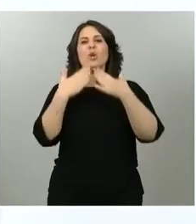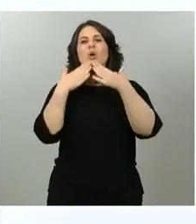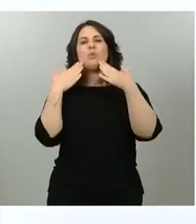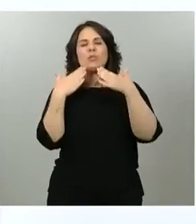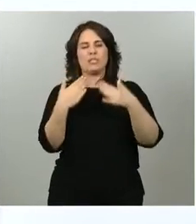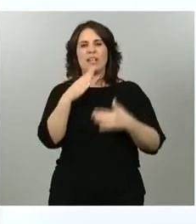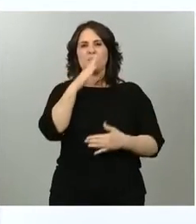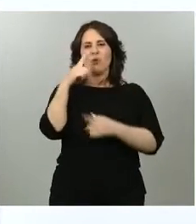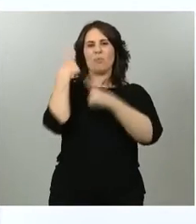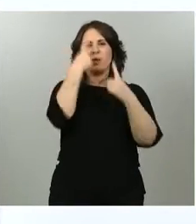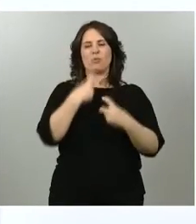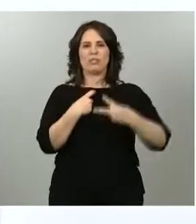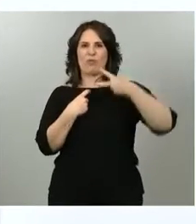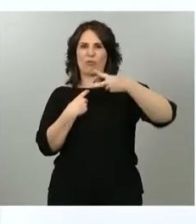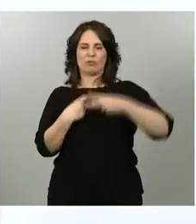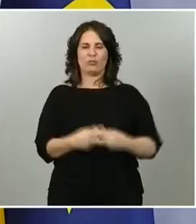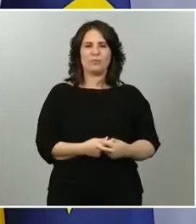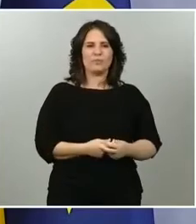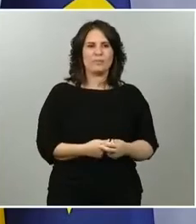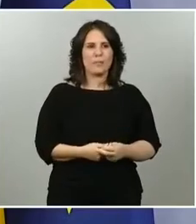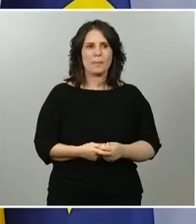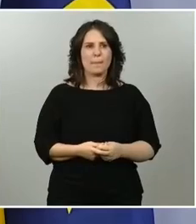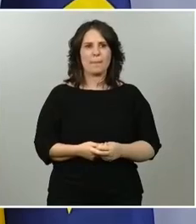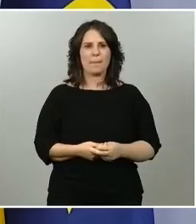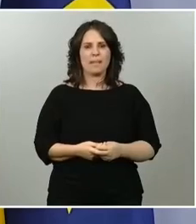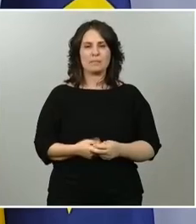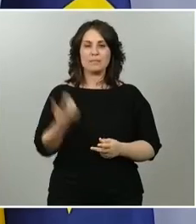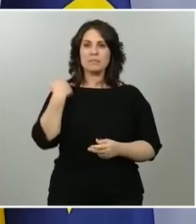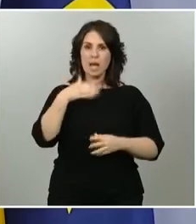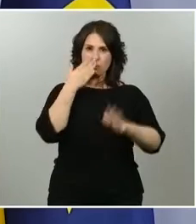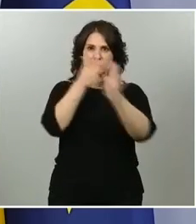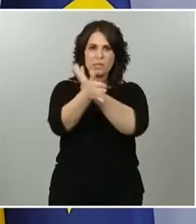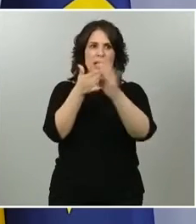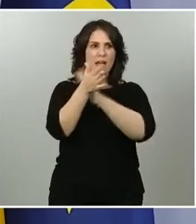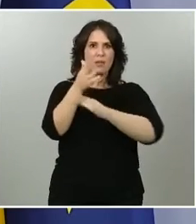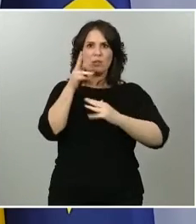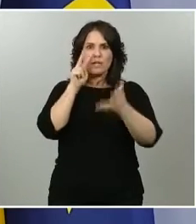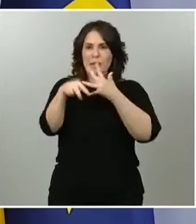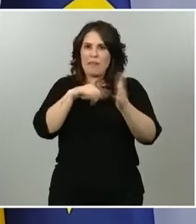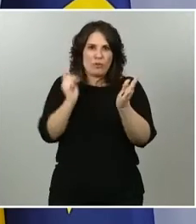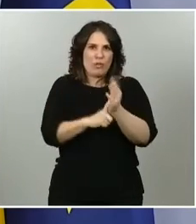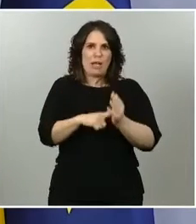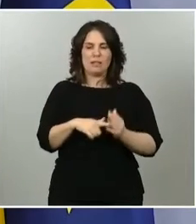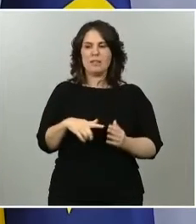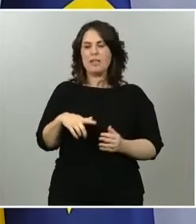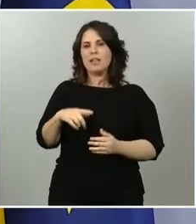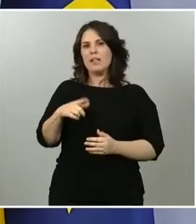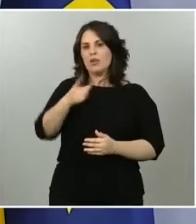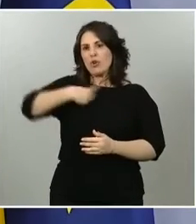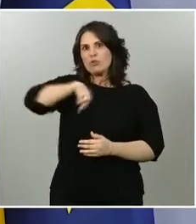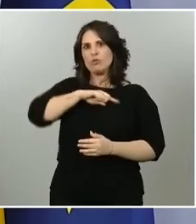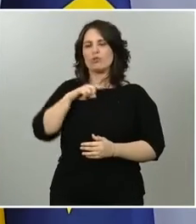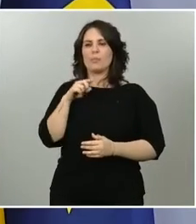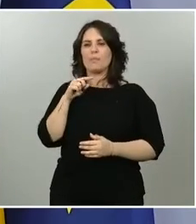preguntas. Y ahora hemos explicado con total transparencia cómo se toman las decisiones respecto a qué unidades territoriales